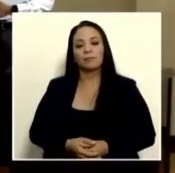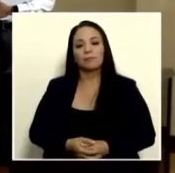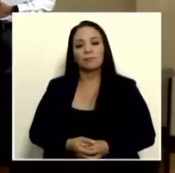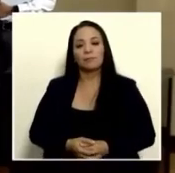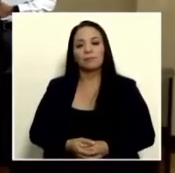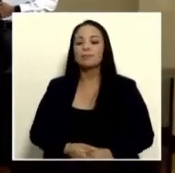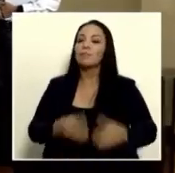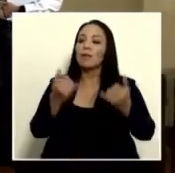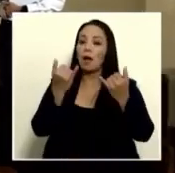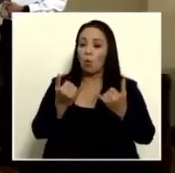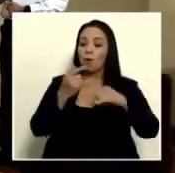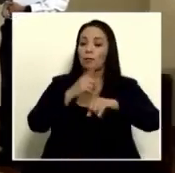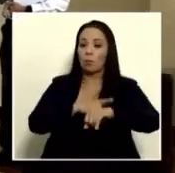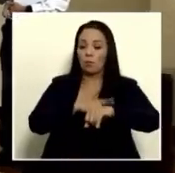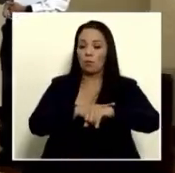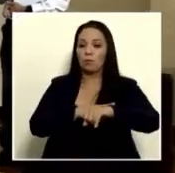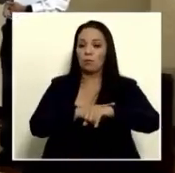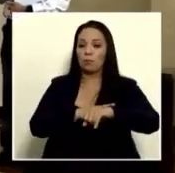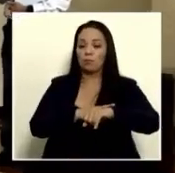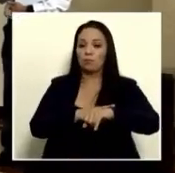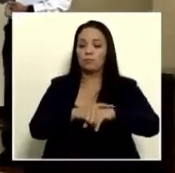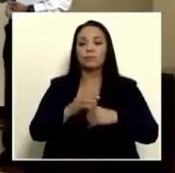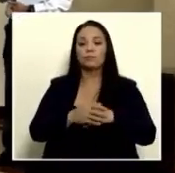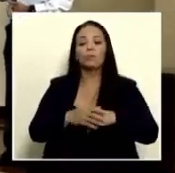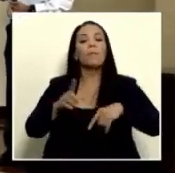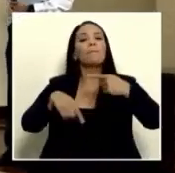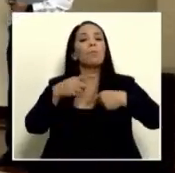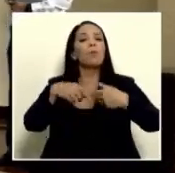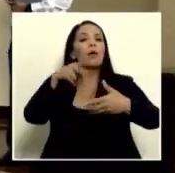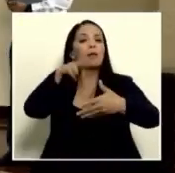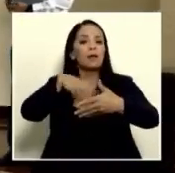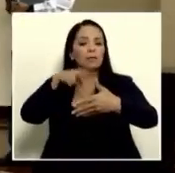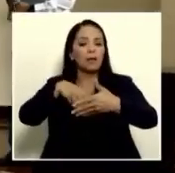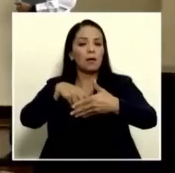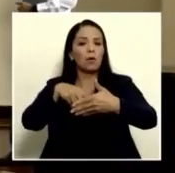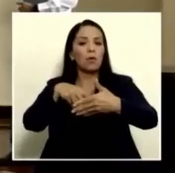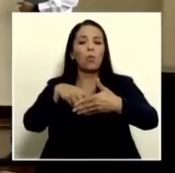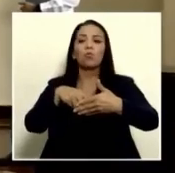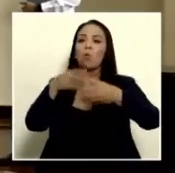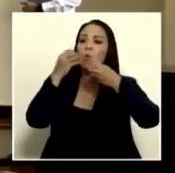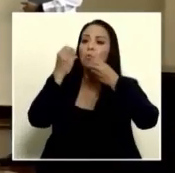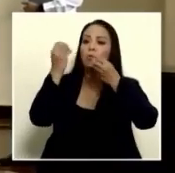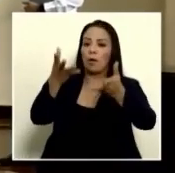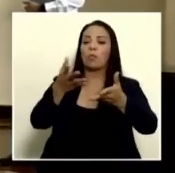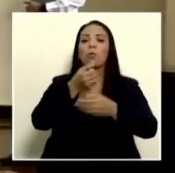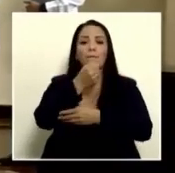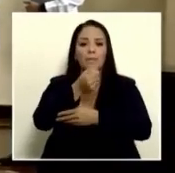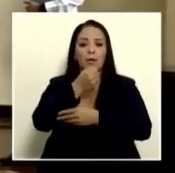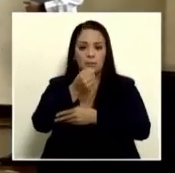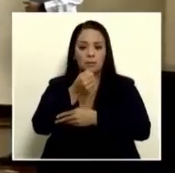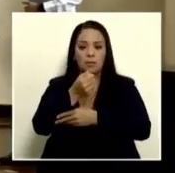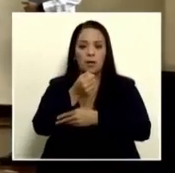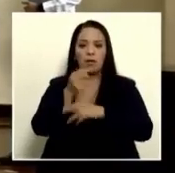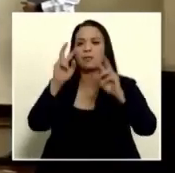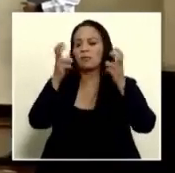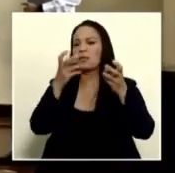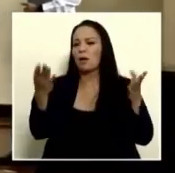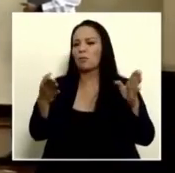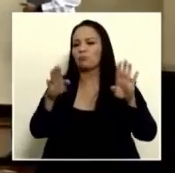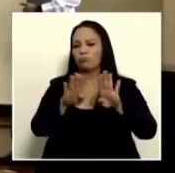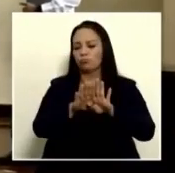En este momento, procedo a darle lectura al comunicado de prensa sobre la inhabilitación de